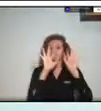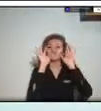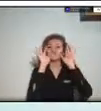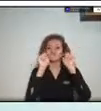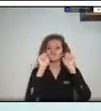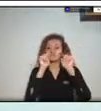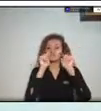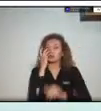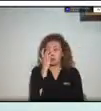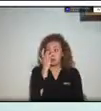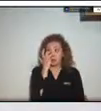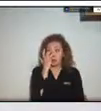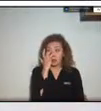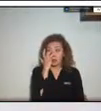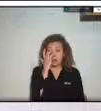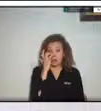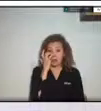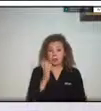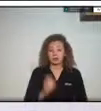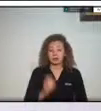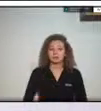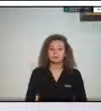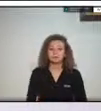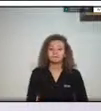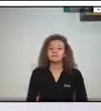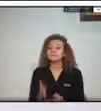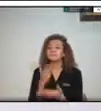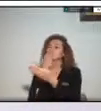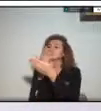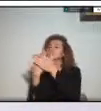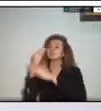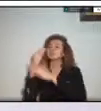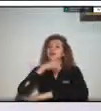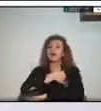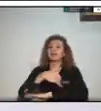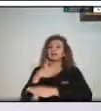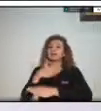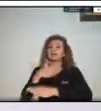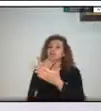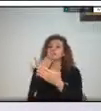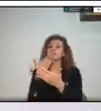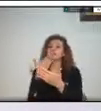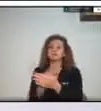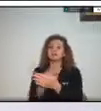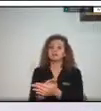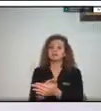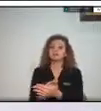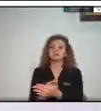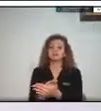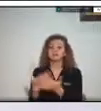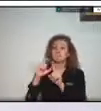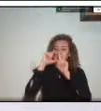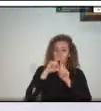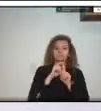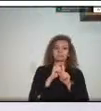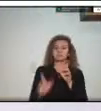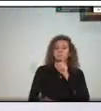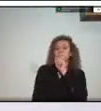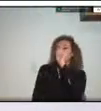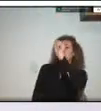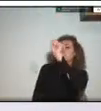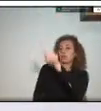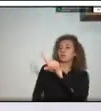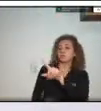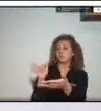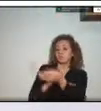muchísimas gracias arquitecto quiero de una vez que usted tiene todavía la palabra voy a hacer la siguiente pregunta y voy a empezar con